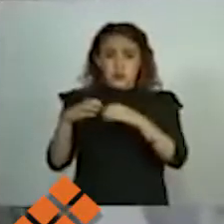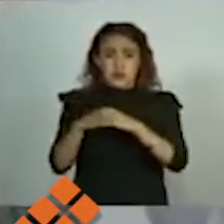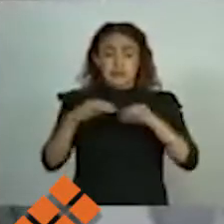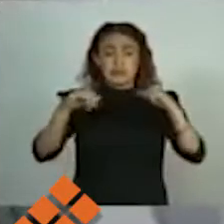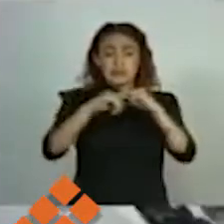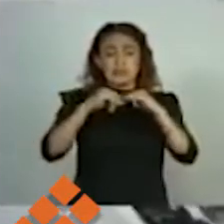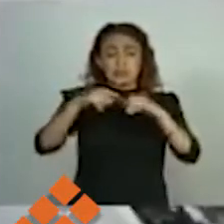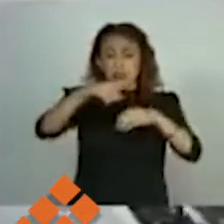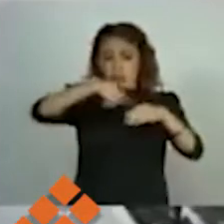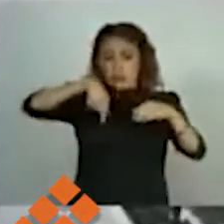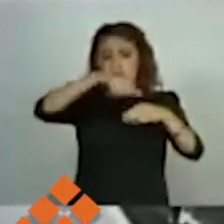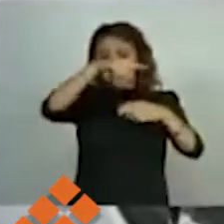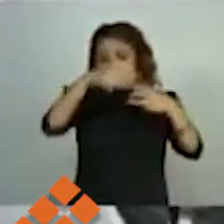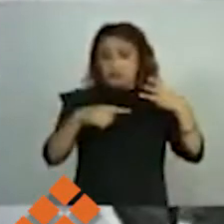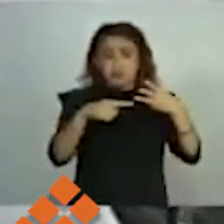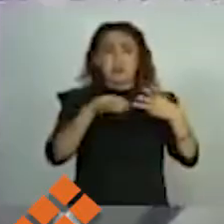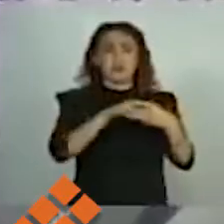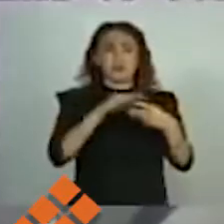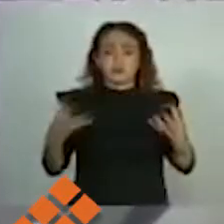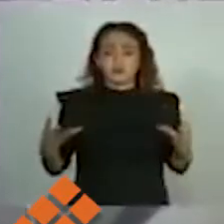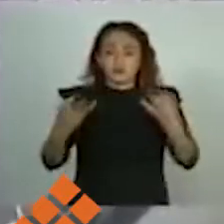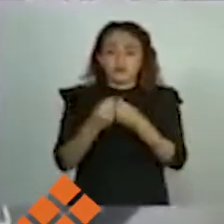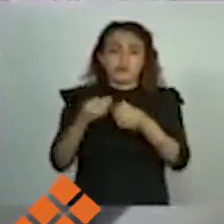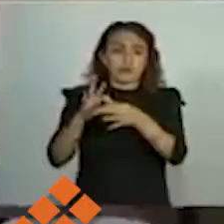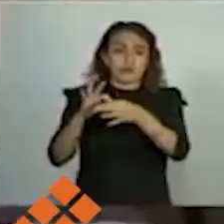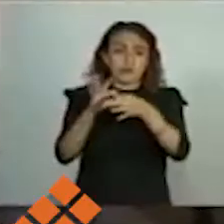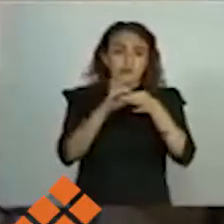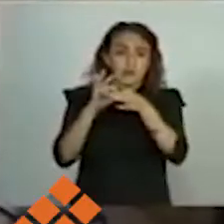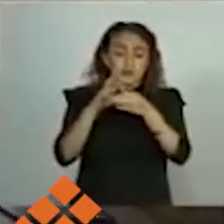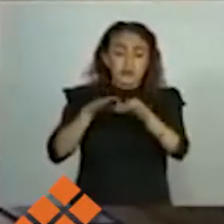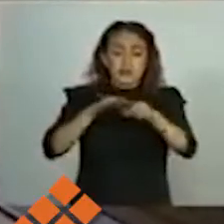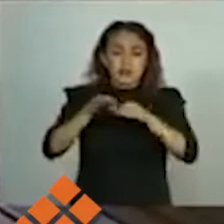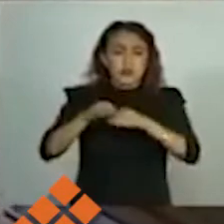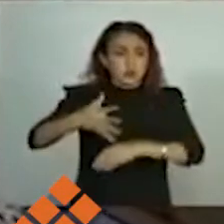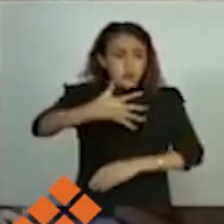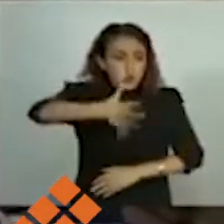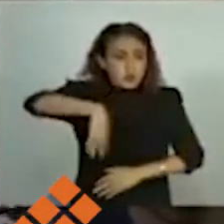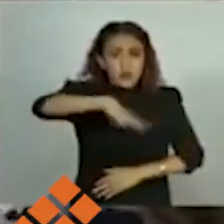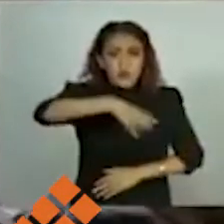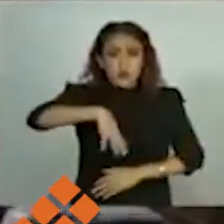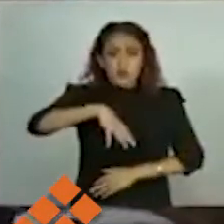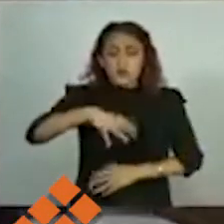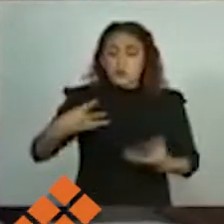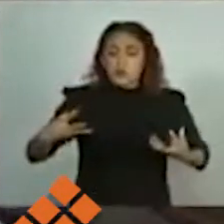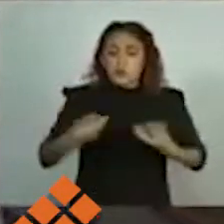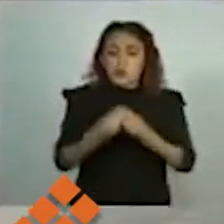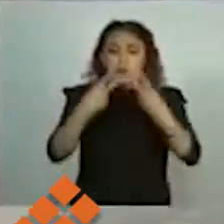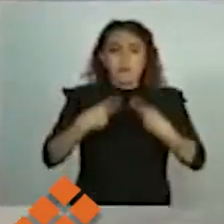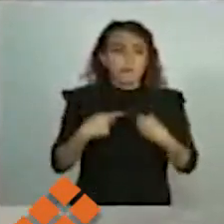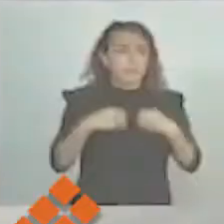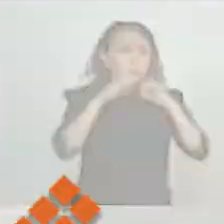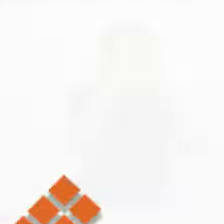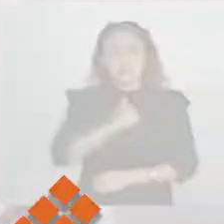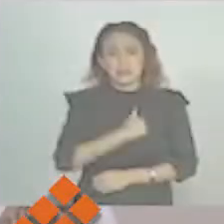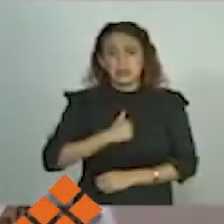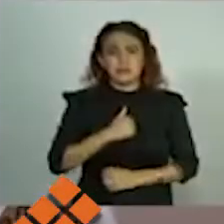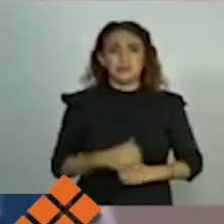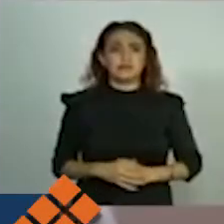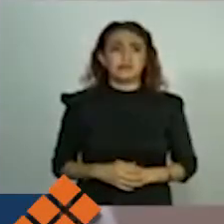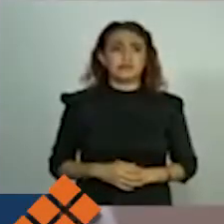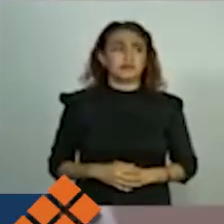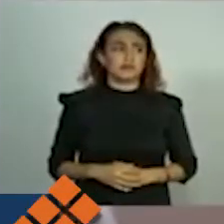todo el peso de la ley. Aseveró que en Michoacán no se tiene cabida para la violencia contra la mujer, sin distingos de ninguna naturaleza.